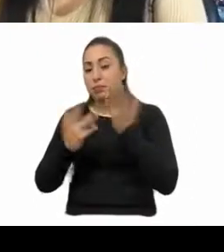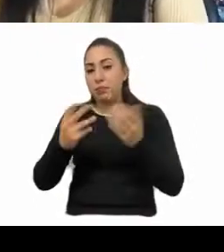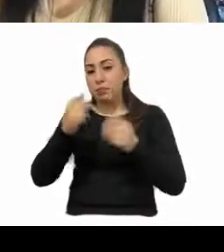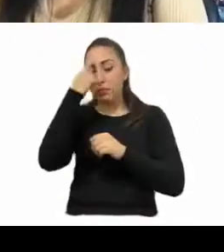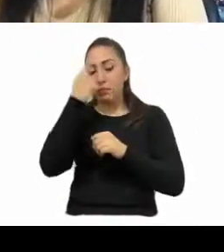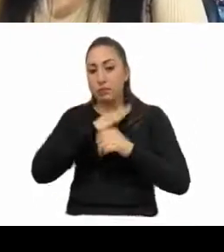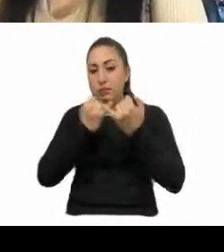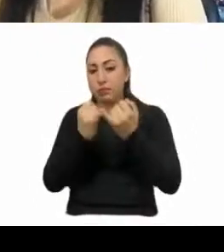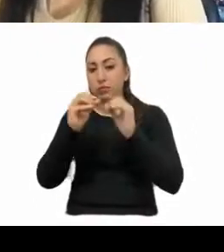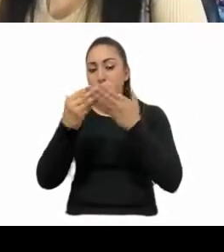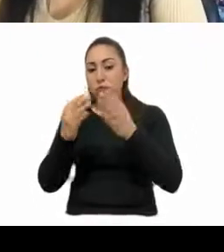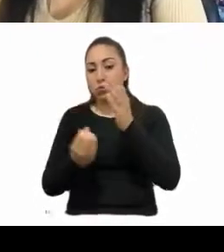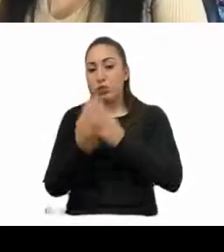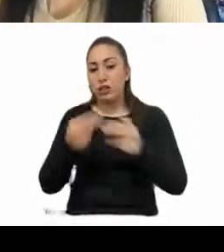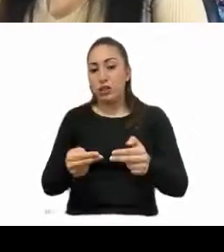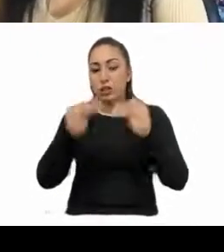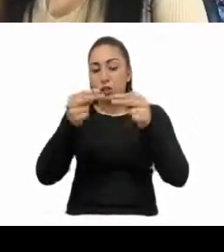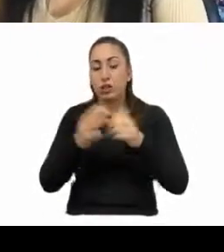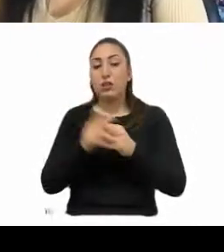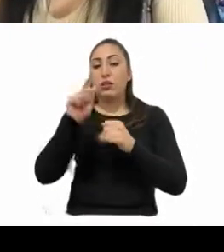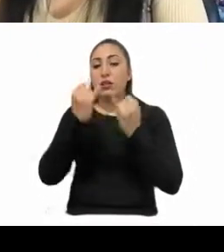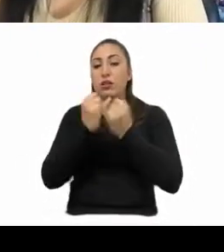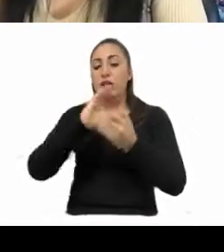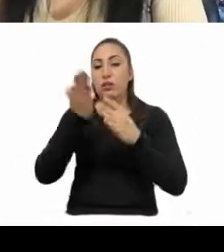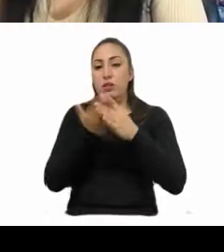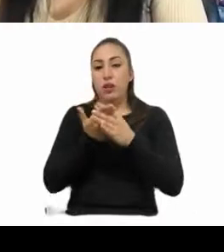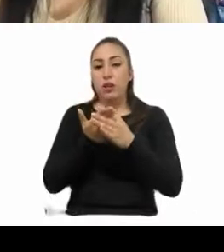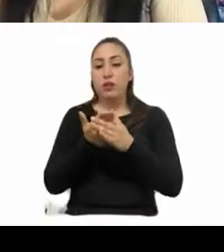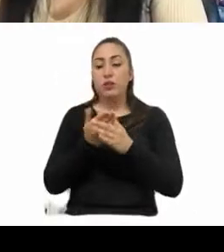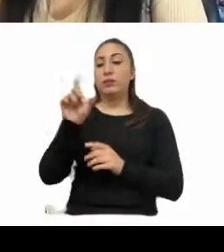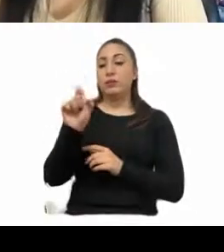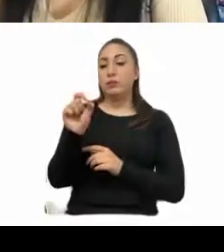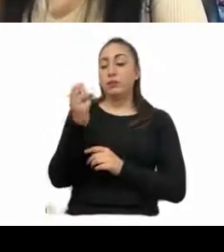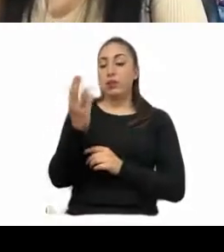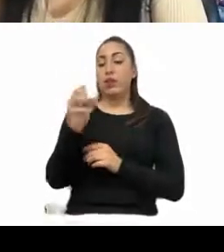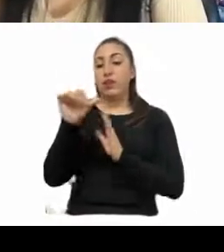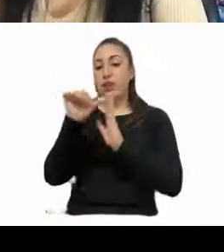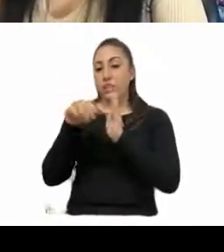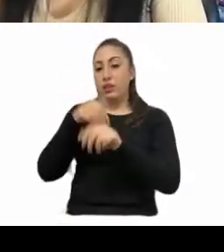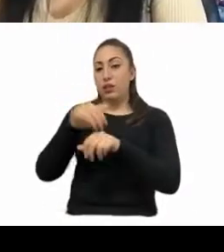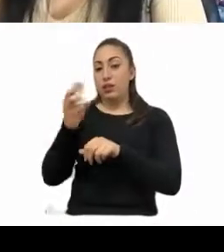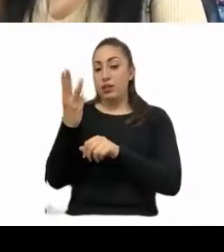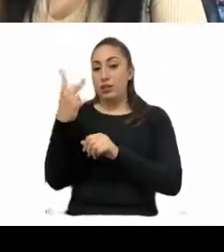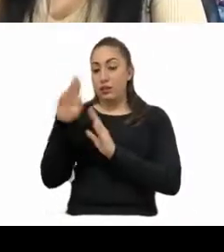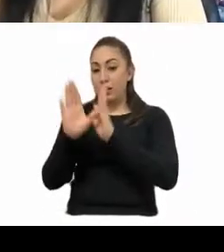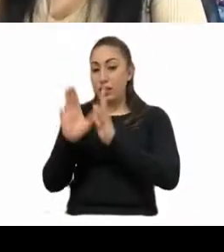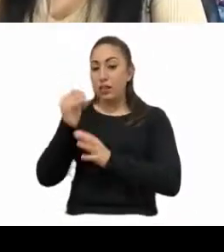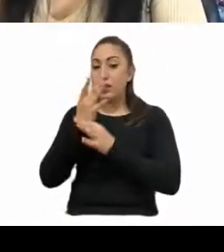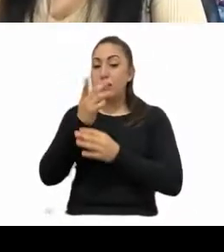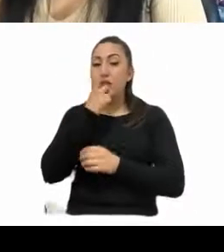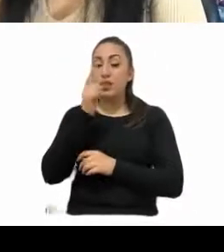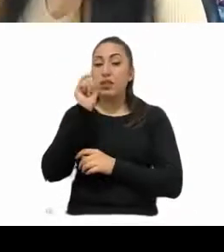mercantiles, así como en su fracción vigésimo tercera de este artículo cincuenta y tres de la Constitución, establece que las,